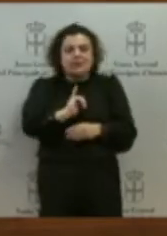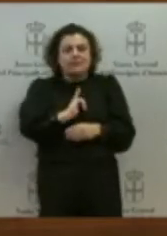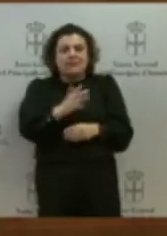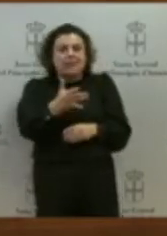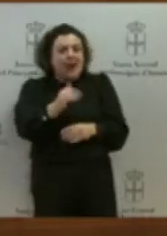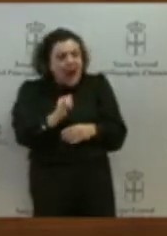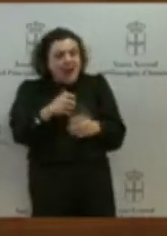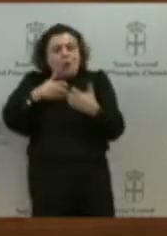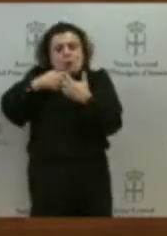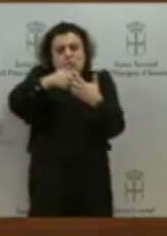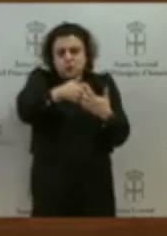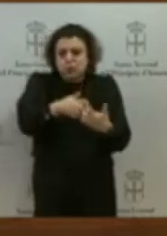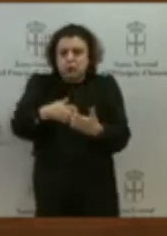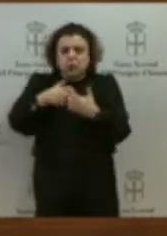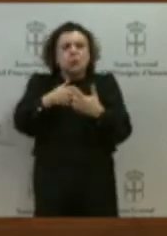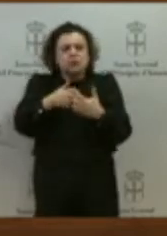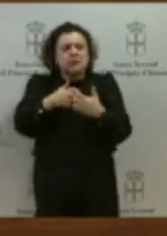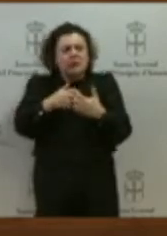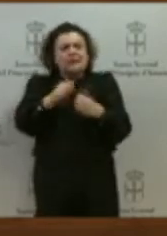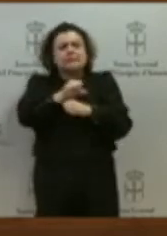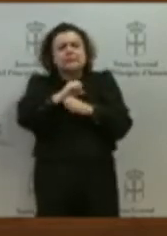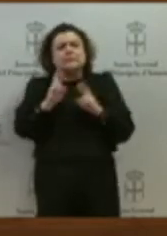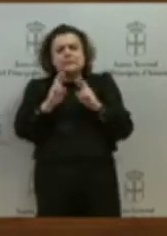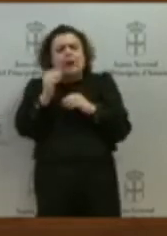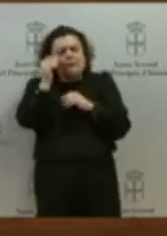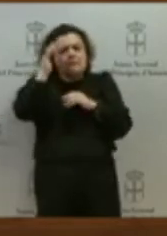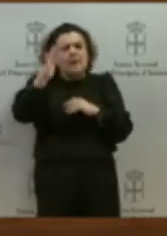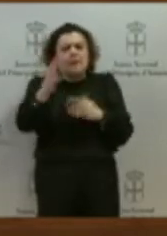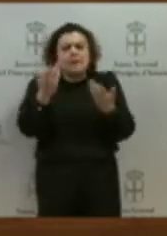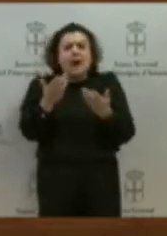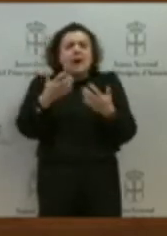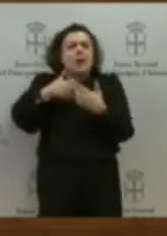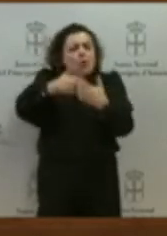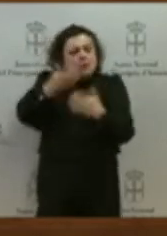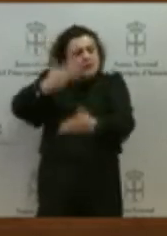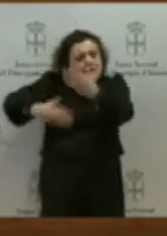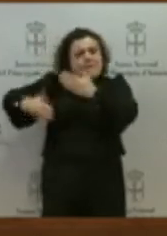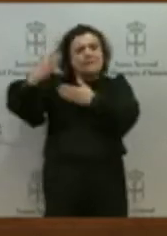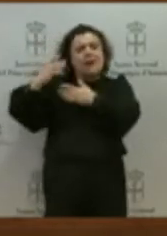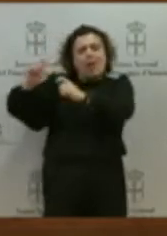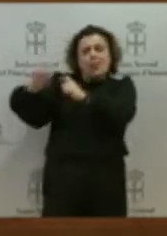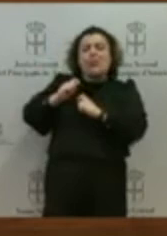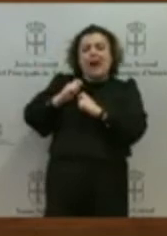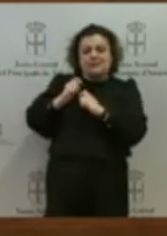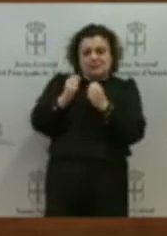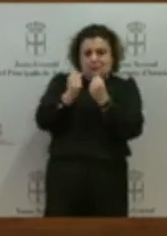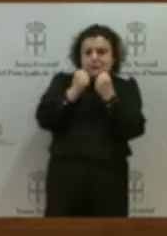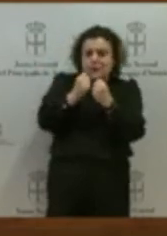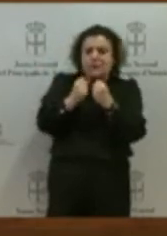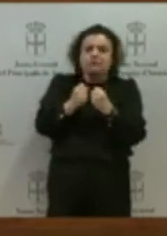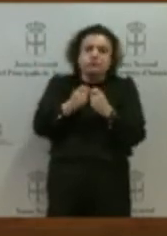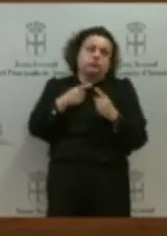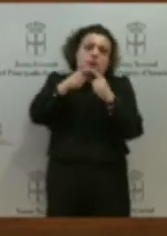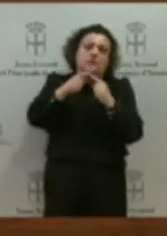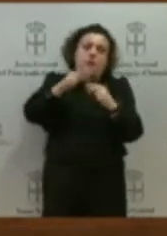en las luchas del pasado tiene energía para construir el futuro. Una Asturias que queremos lanzar el